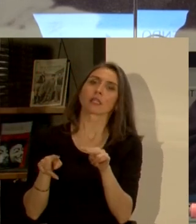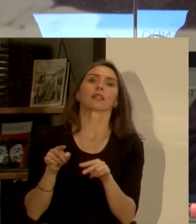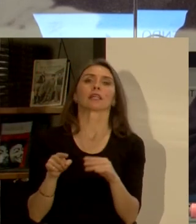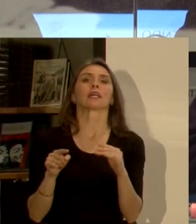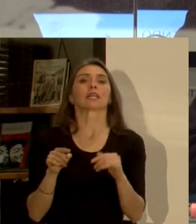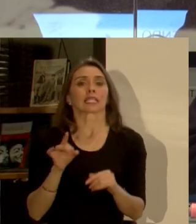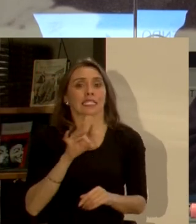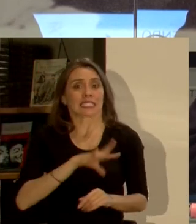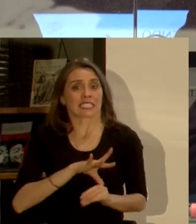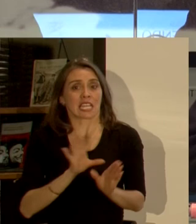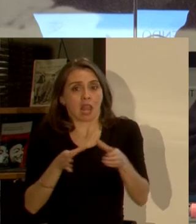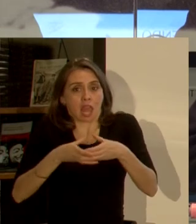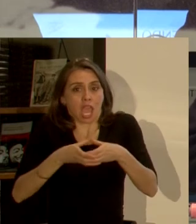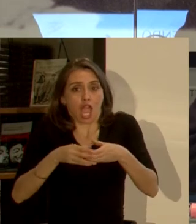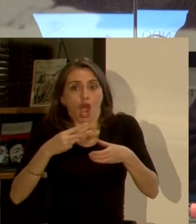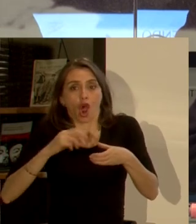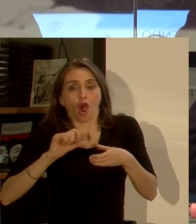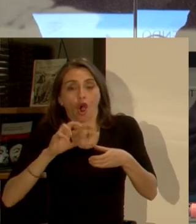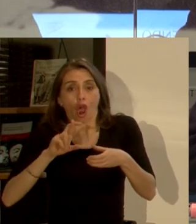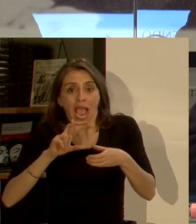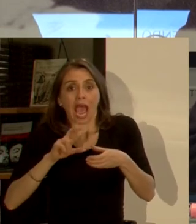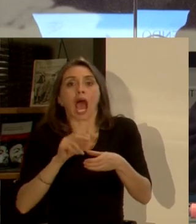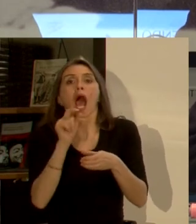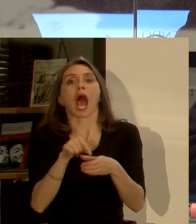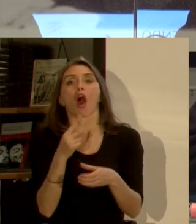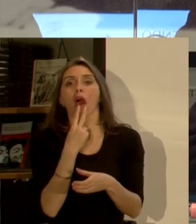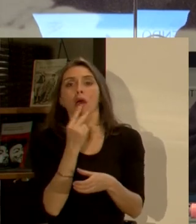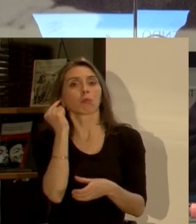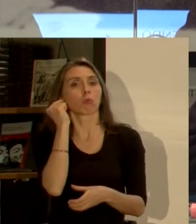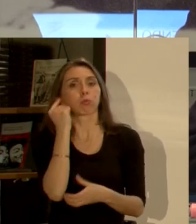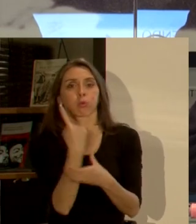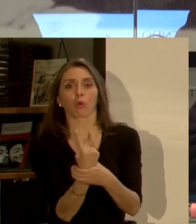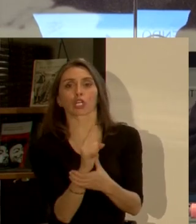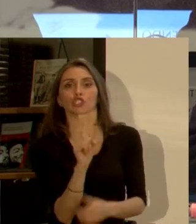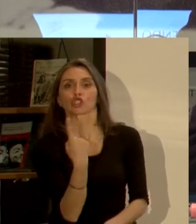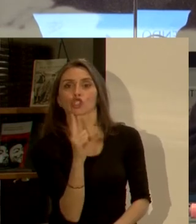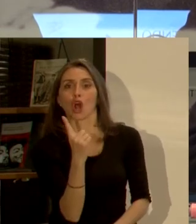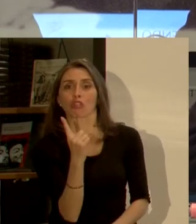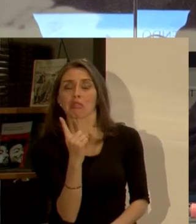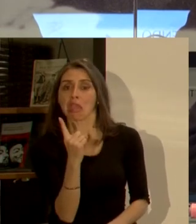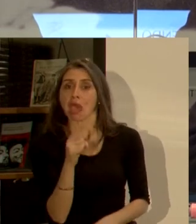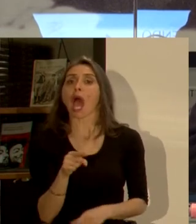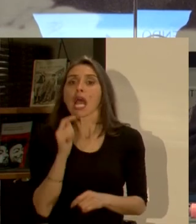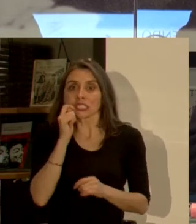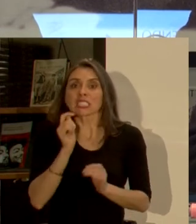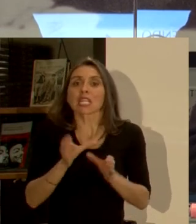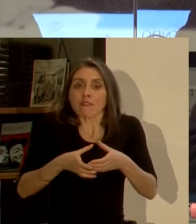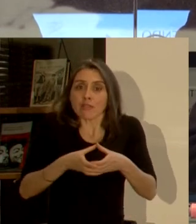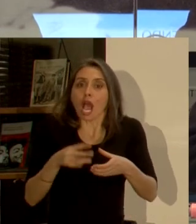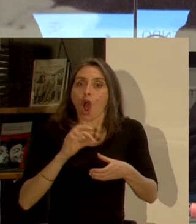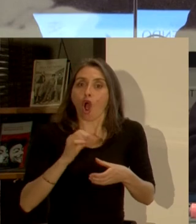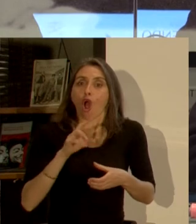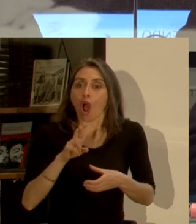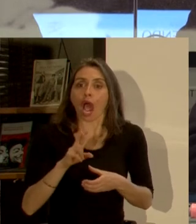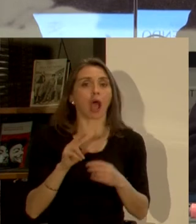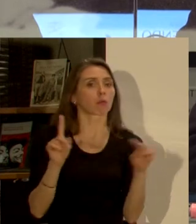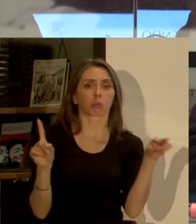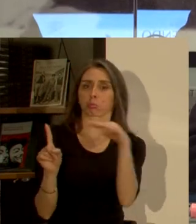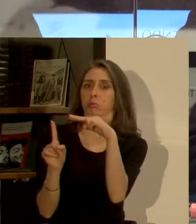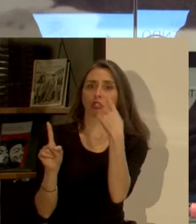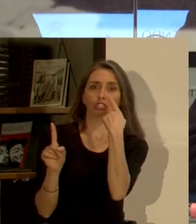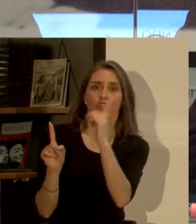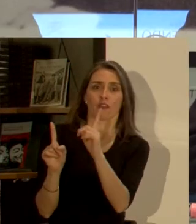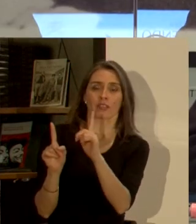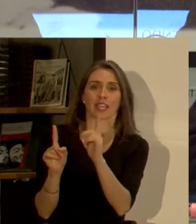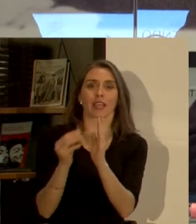chileno ha cambiado como el hogar de la mujer soltera la mujer soltera que pareciera estar invisible en